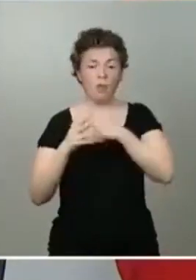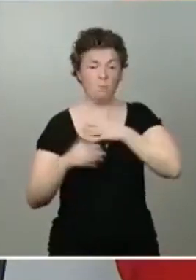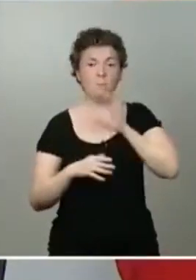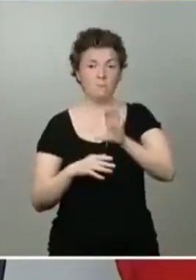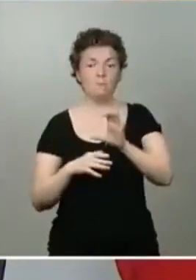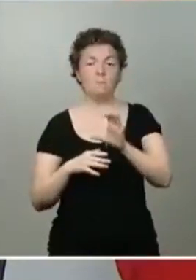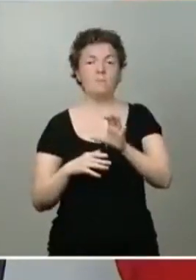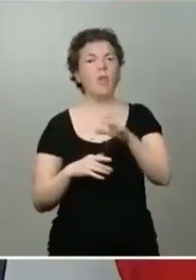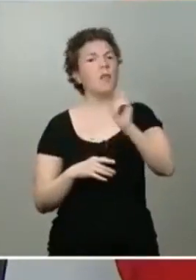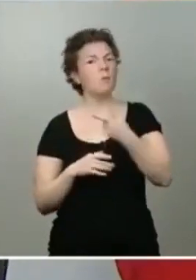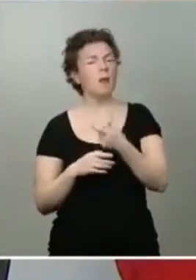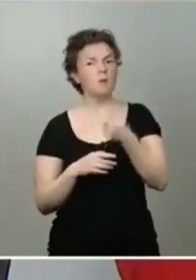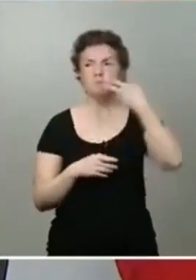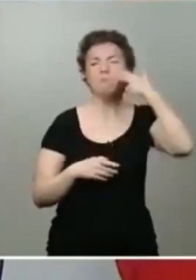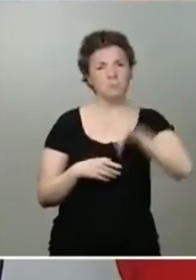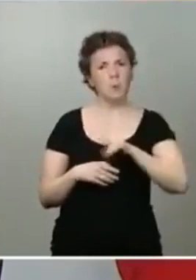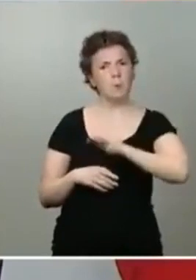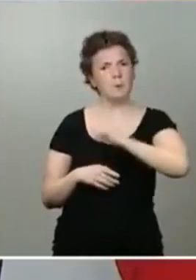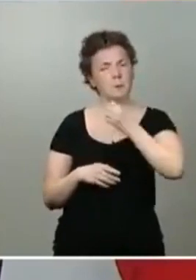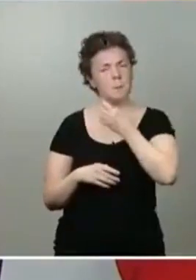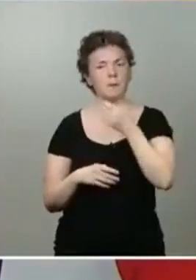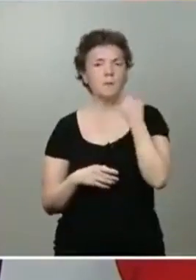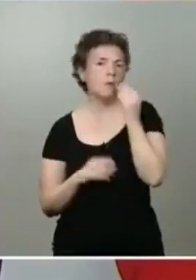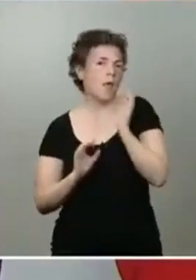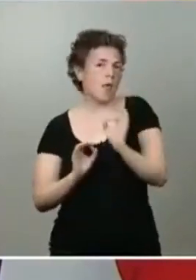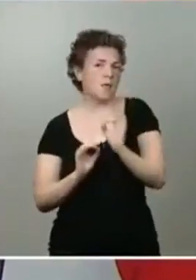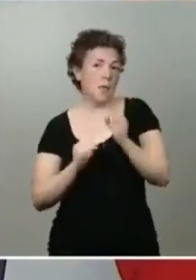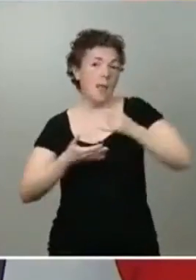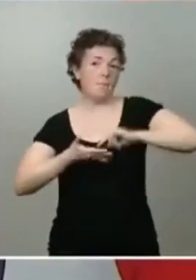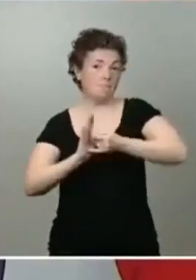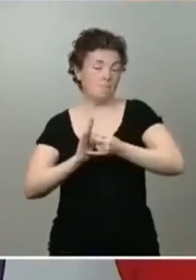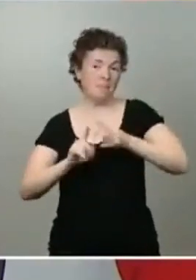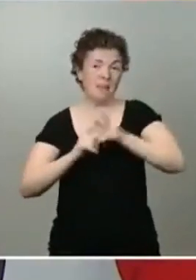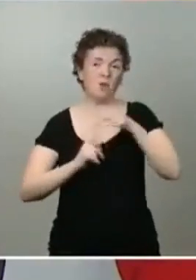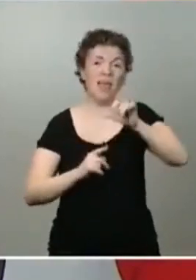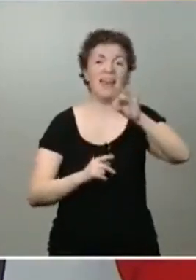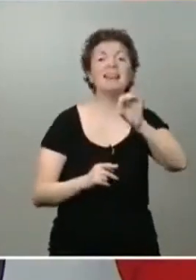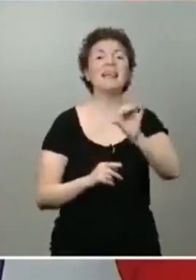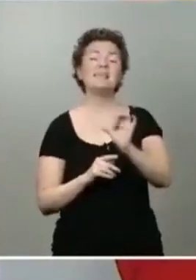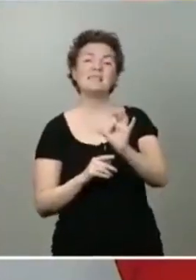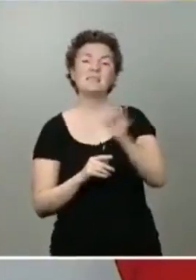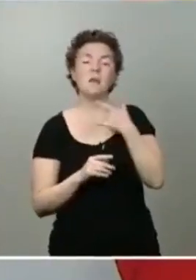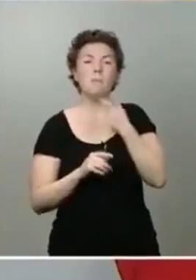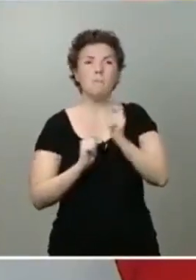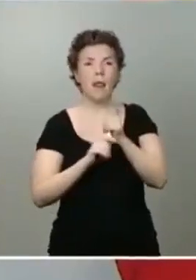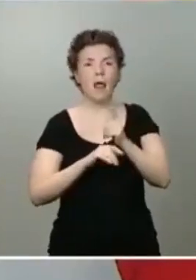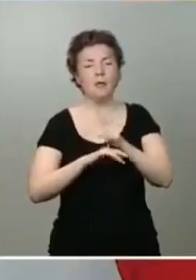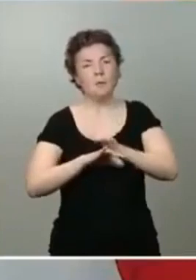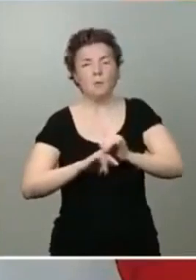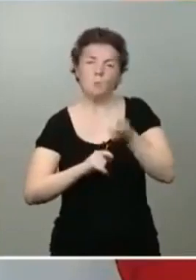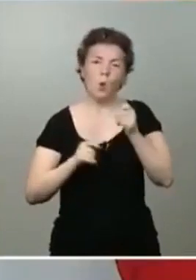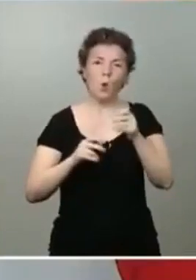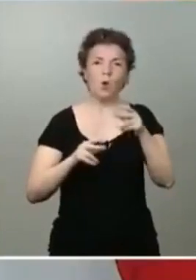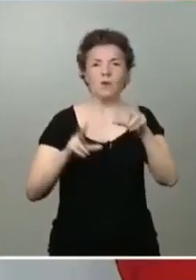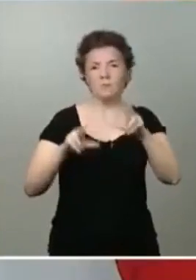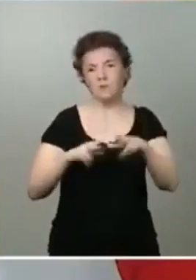ampliamente reconocido, creo que ha sido el mecanismo de los ERTE como mayor amortiguador social, me atrevo a decir,